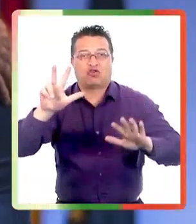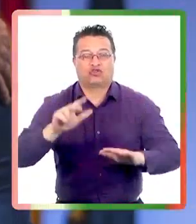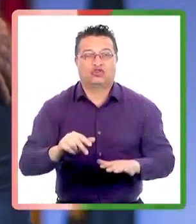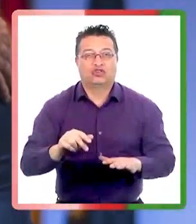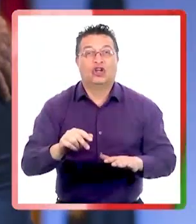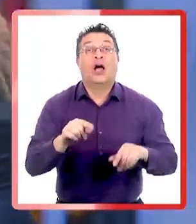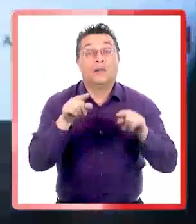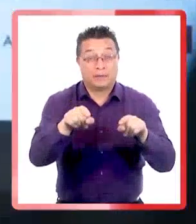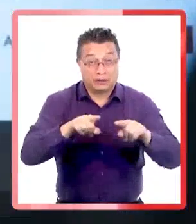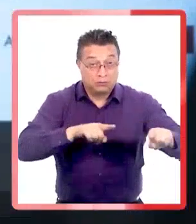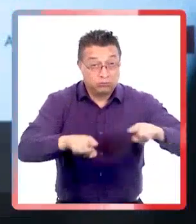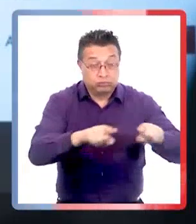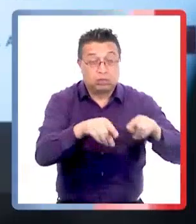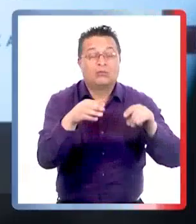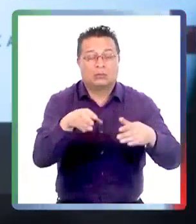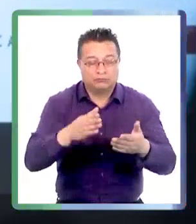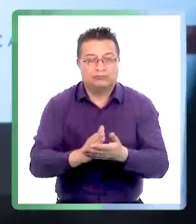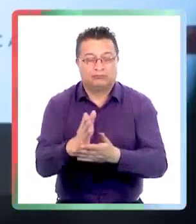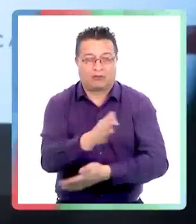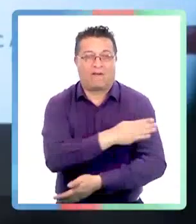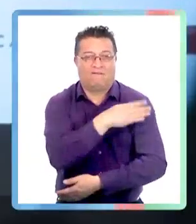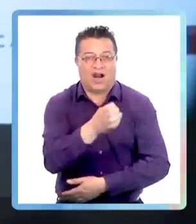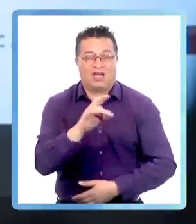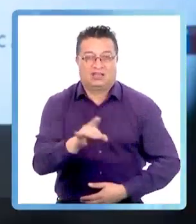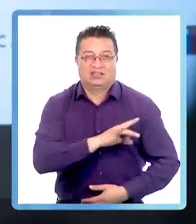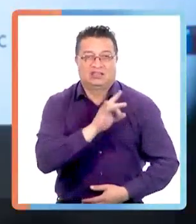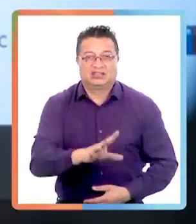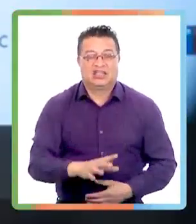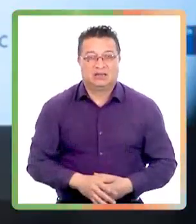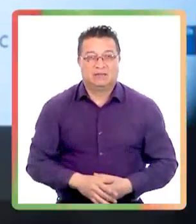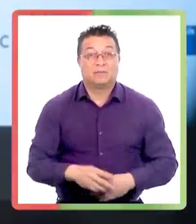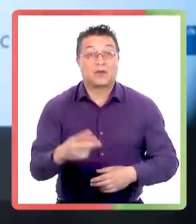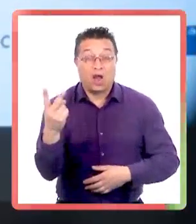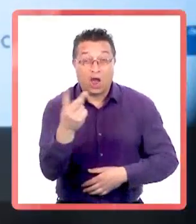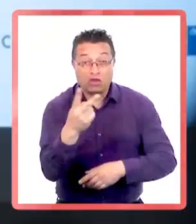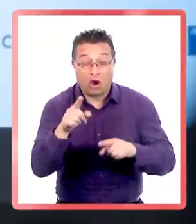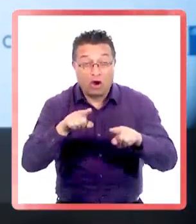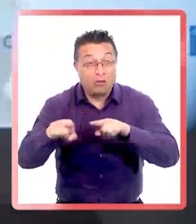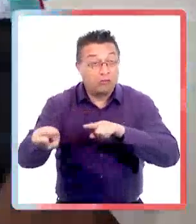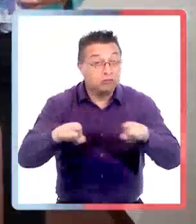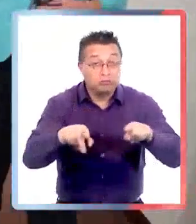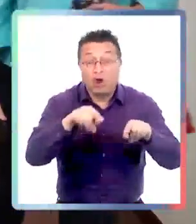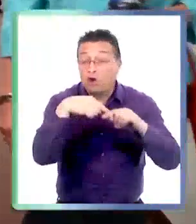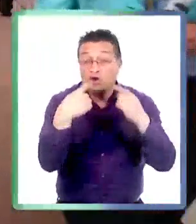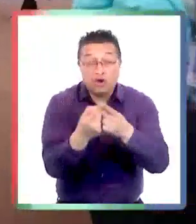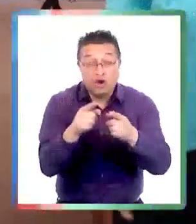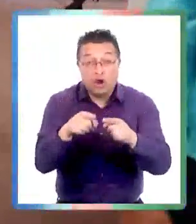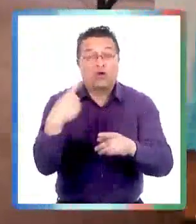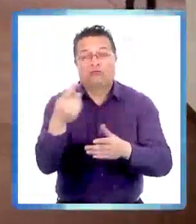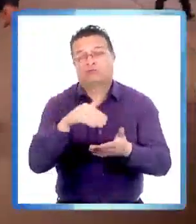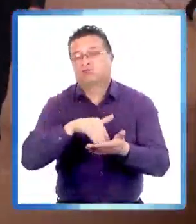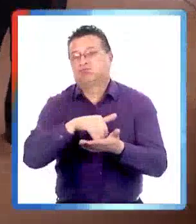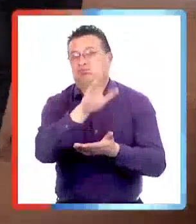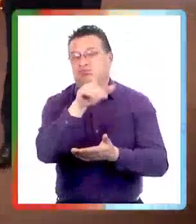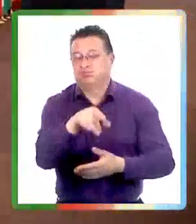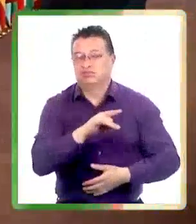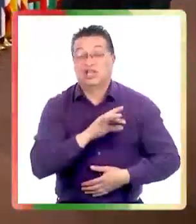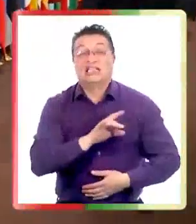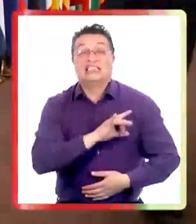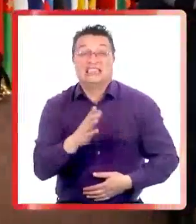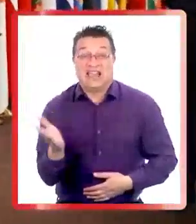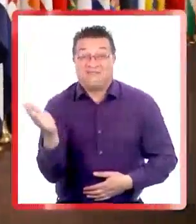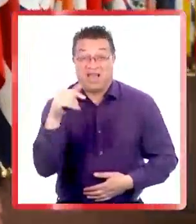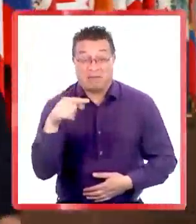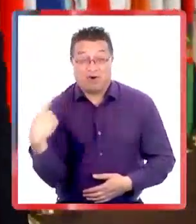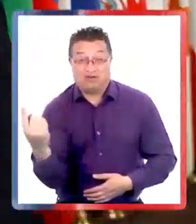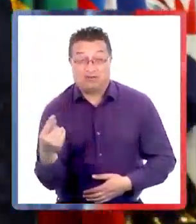1998. Dijo que su acción le dio esperanza al pueblo chileno. Ambas acciones provocaron rechazo en la